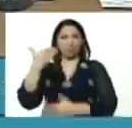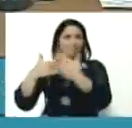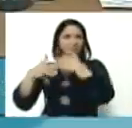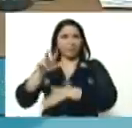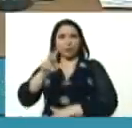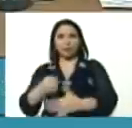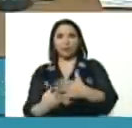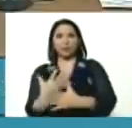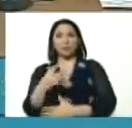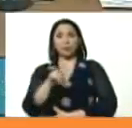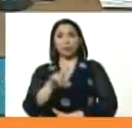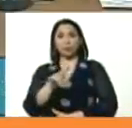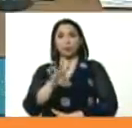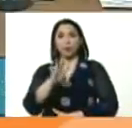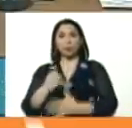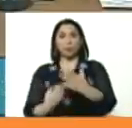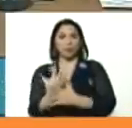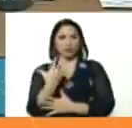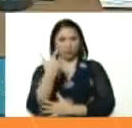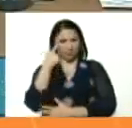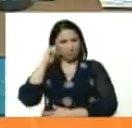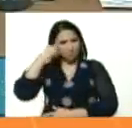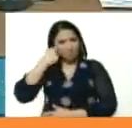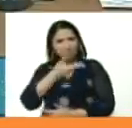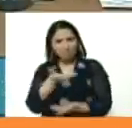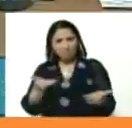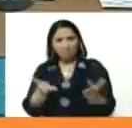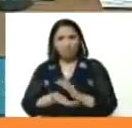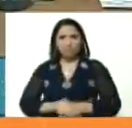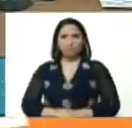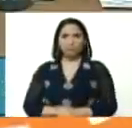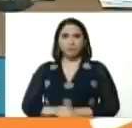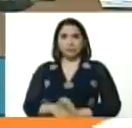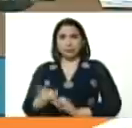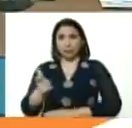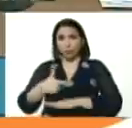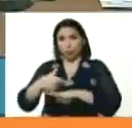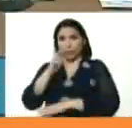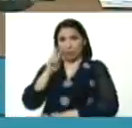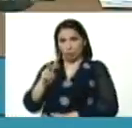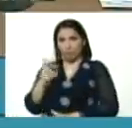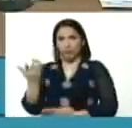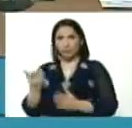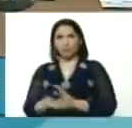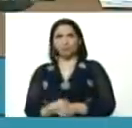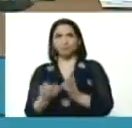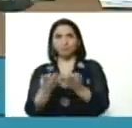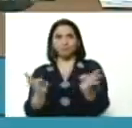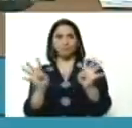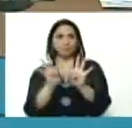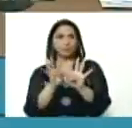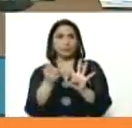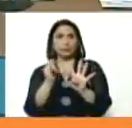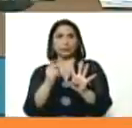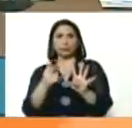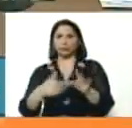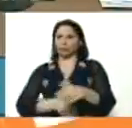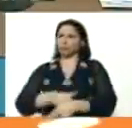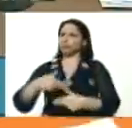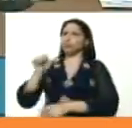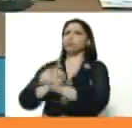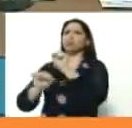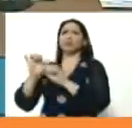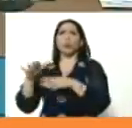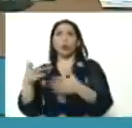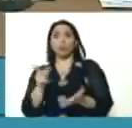aquel lunes, 4 de mayo, ¿verdad? Ahí está Marcos Torres, lo vi. Se desdobló. Y cuando